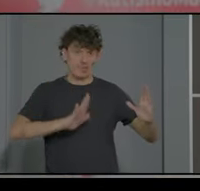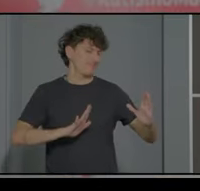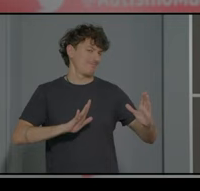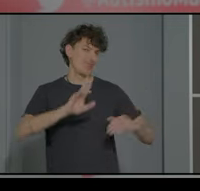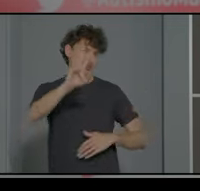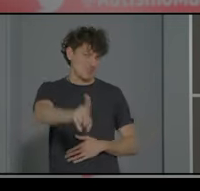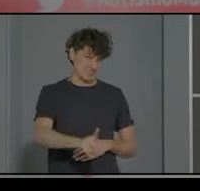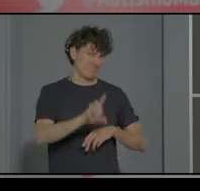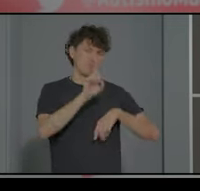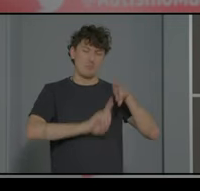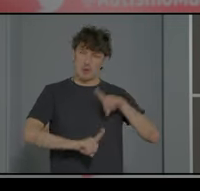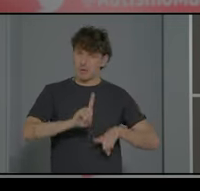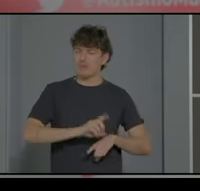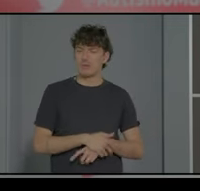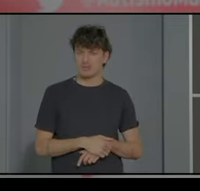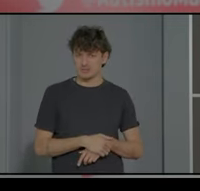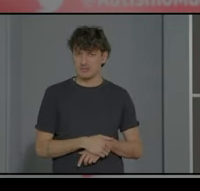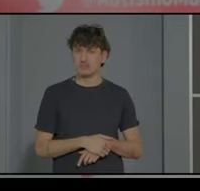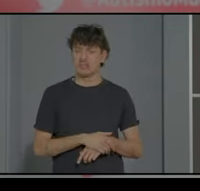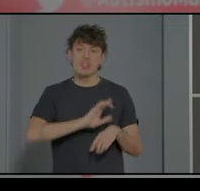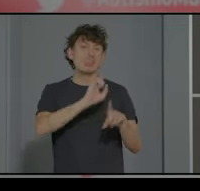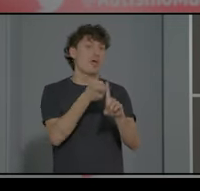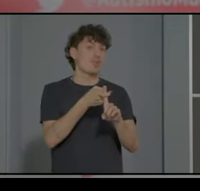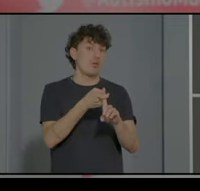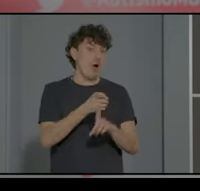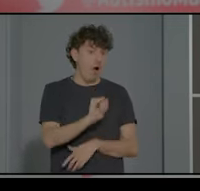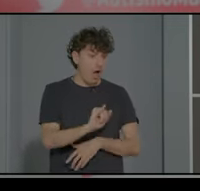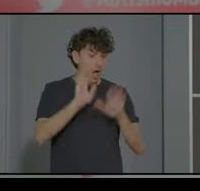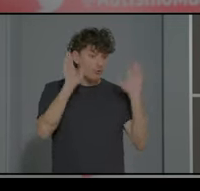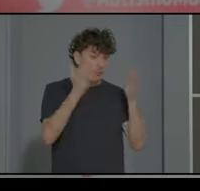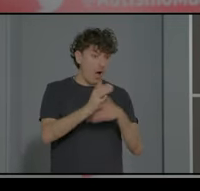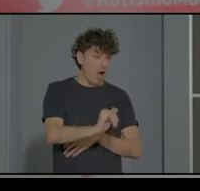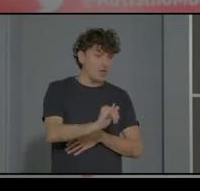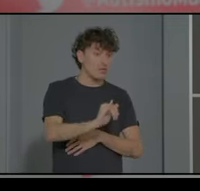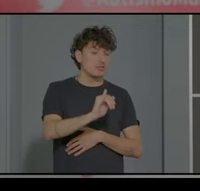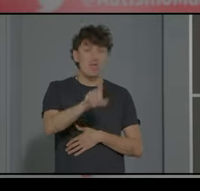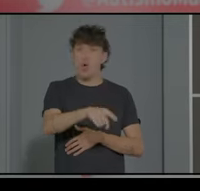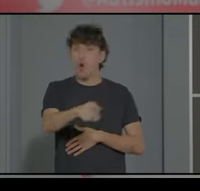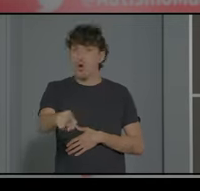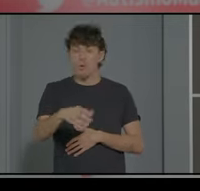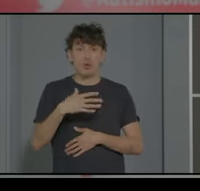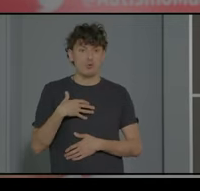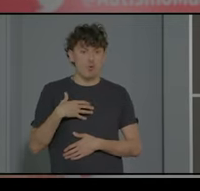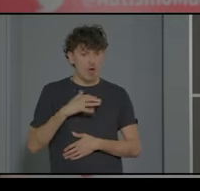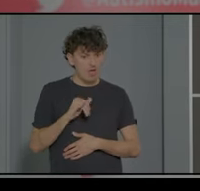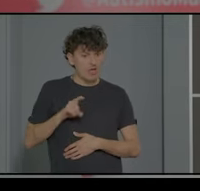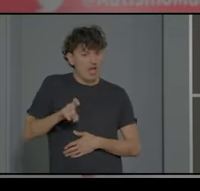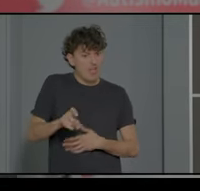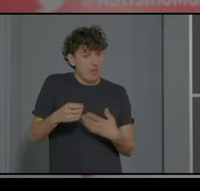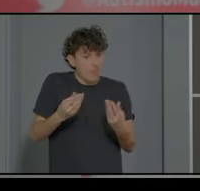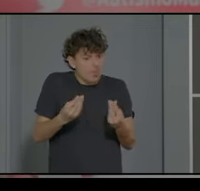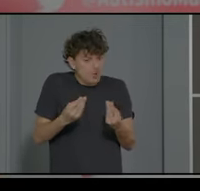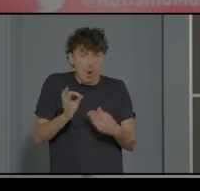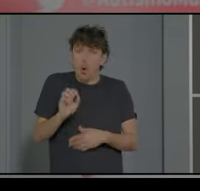problema. El diagnóstico o se tiene o no se tiene. Usted no tiene poco cáncer o mucho cáncer o